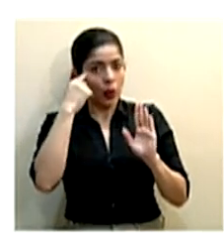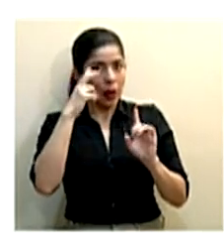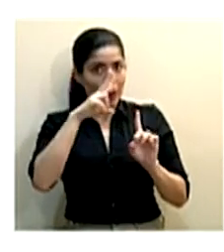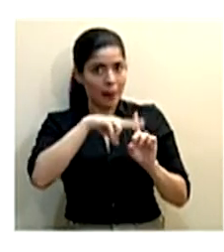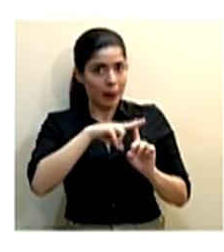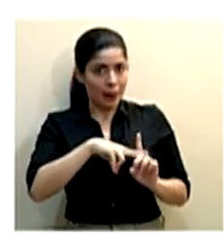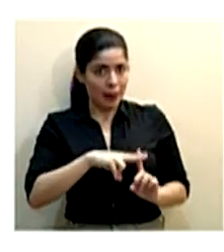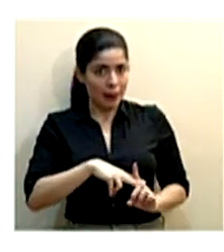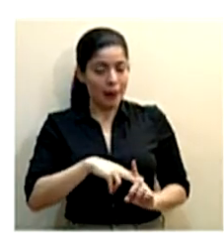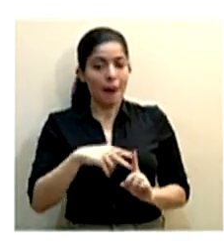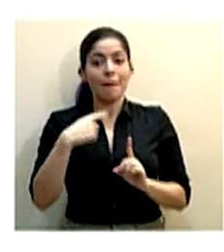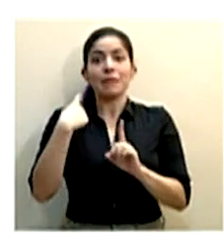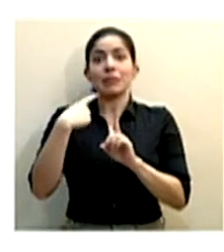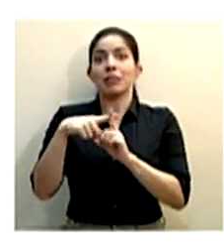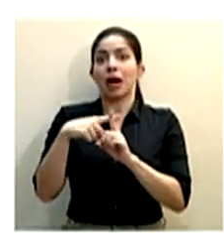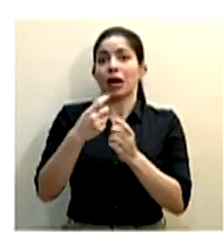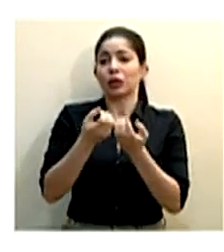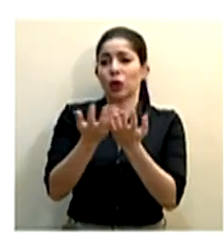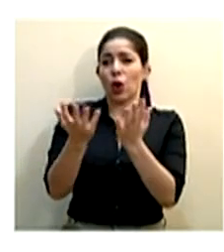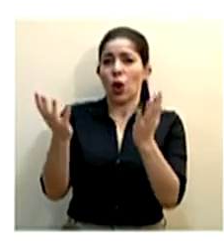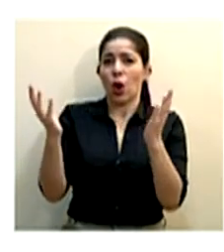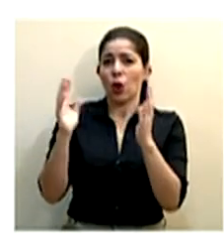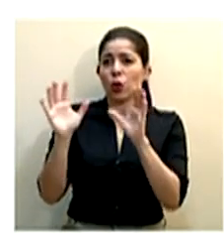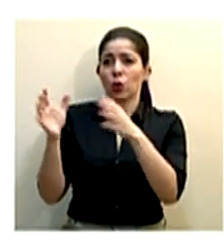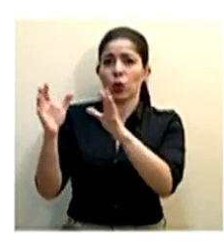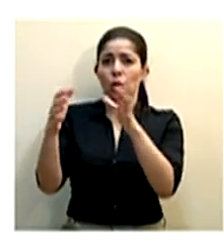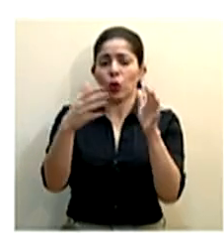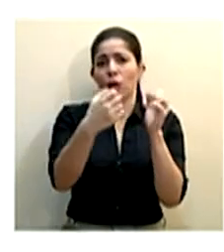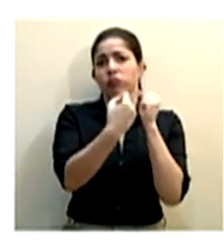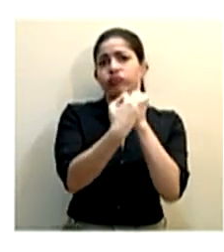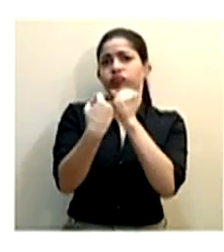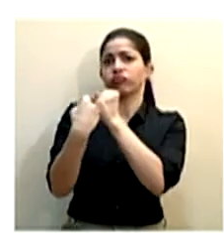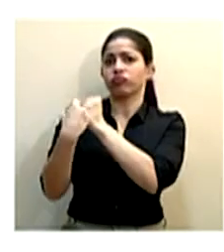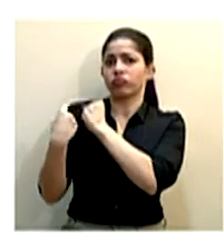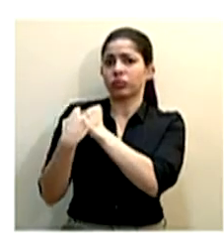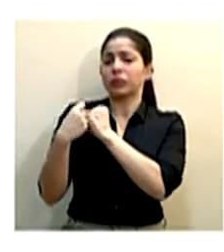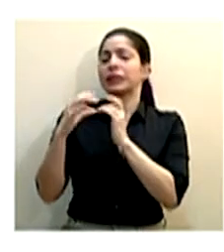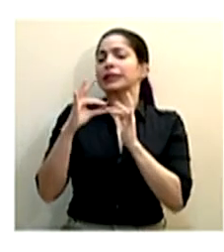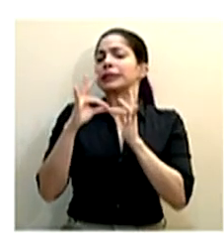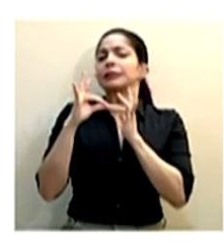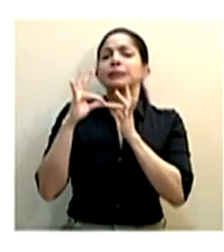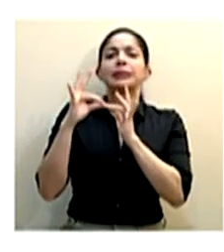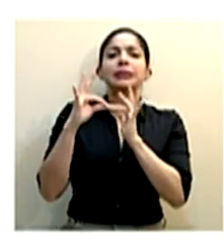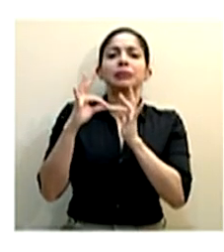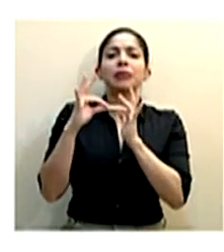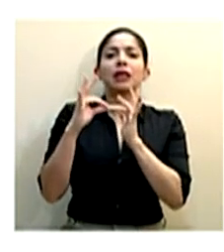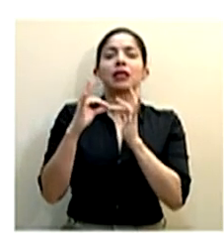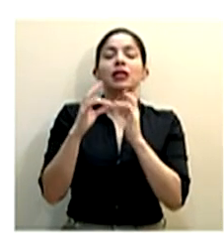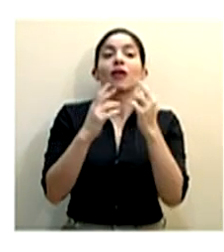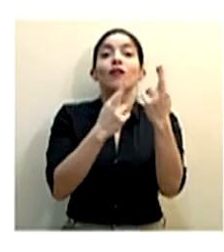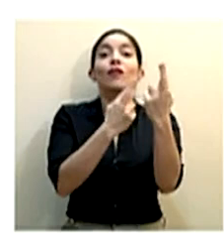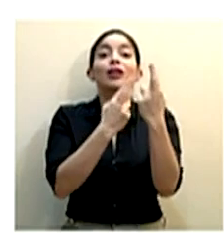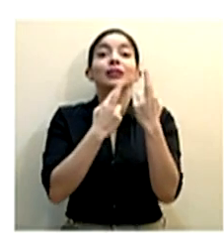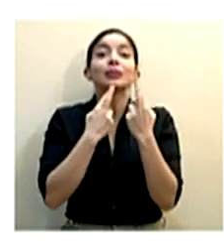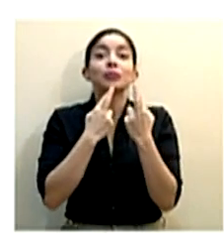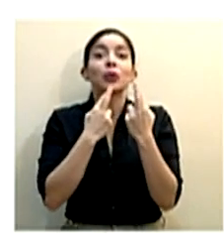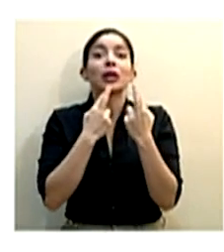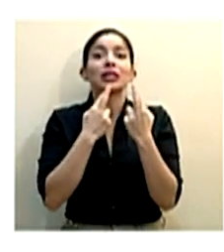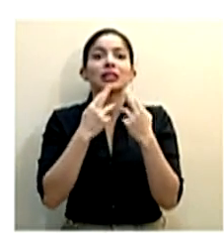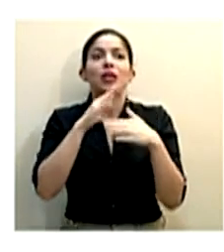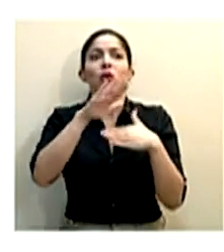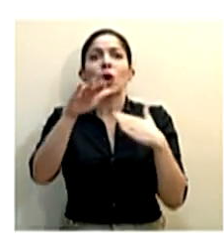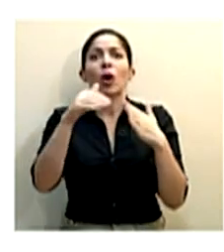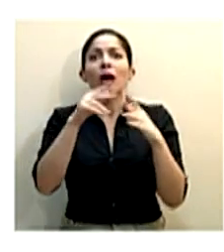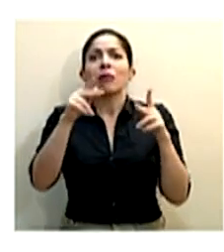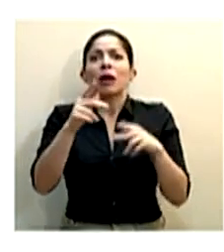el apoyo que hemos recibido de todos los sectores y principalmente la respuesta que ha sido entendida